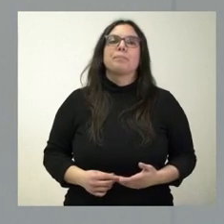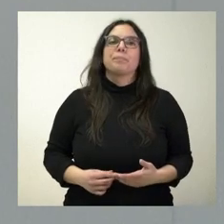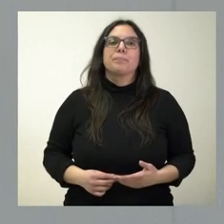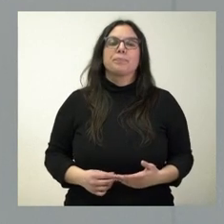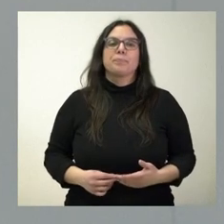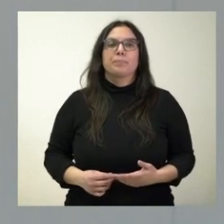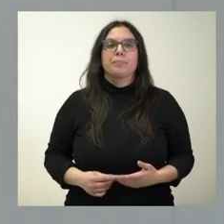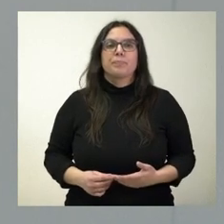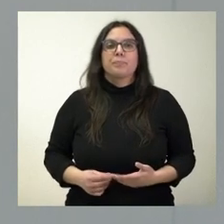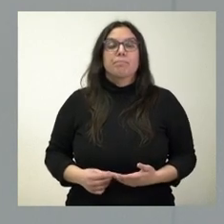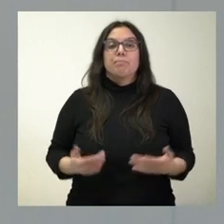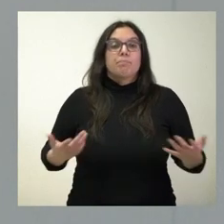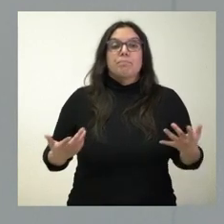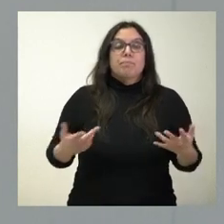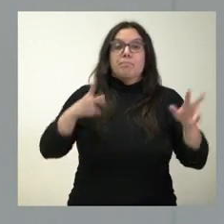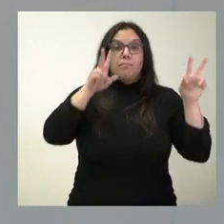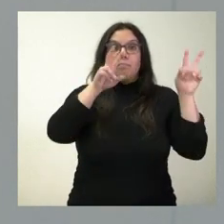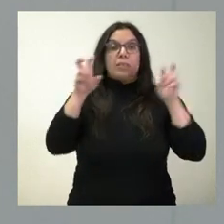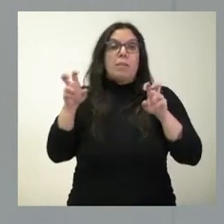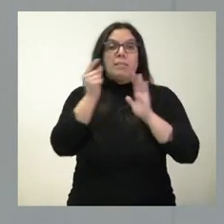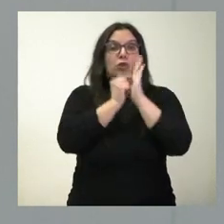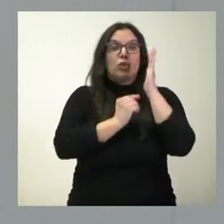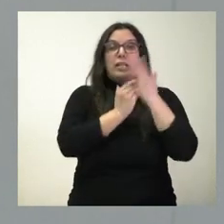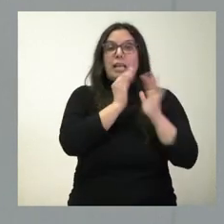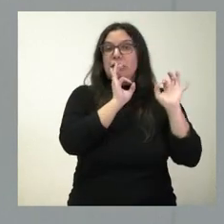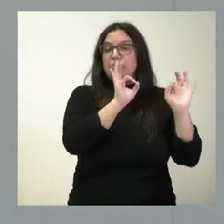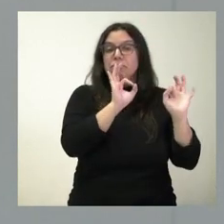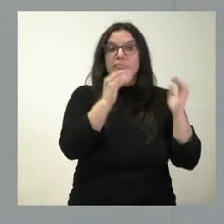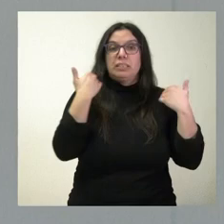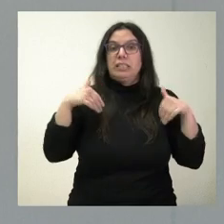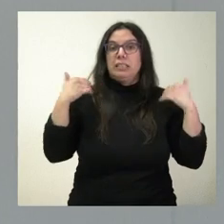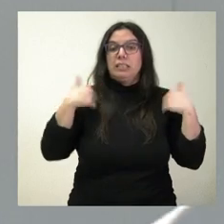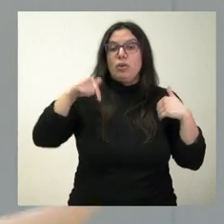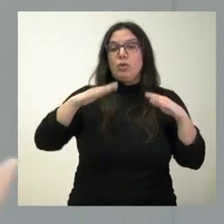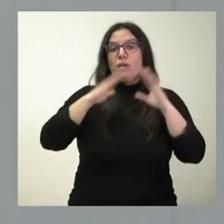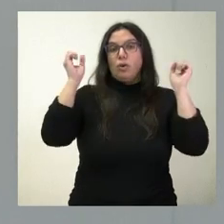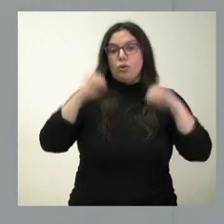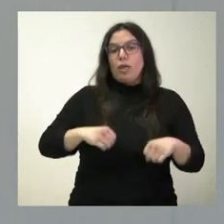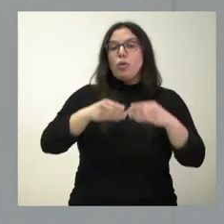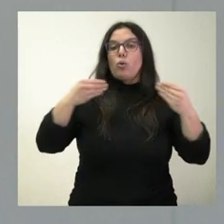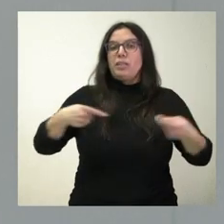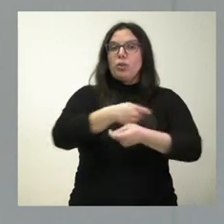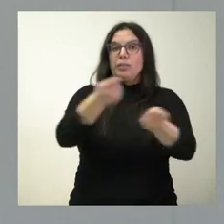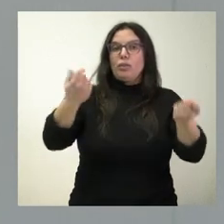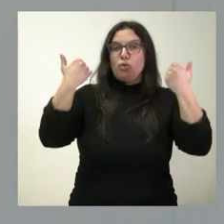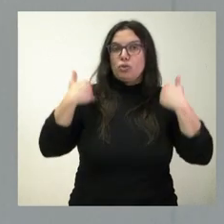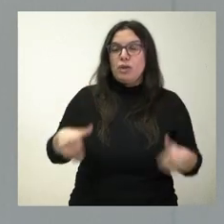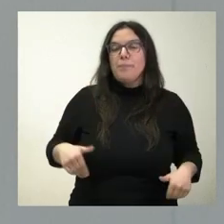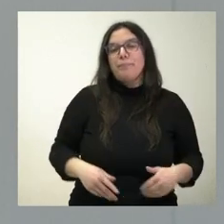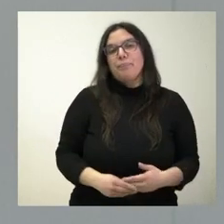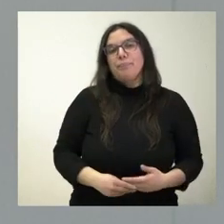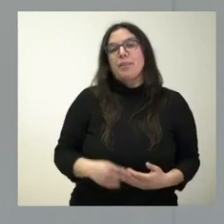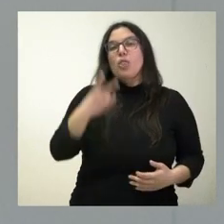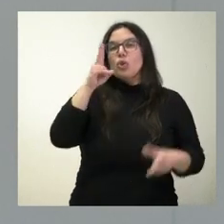Esto es básicamente los asuntos del orden del día que hemos acordado hoy que tienen ustedes en la documentación. Un par de